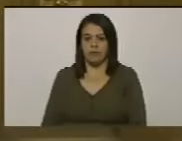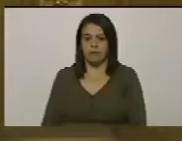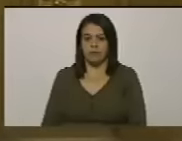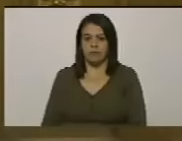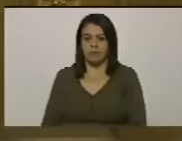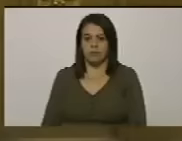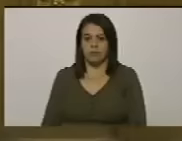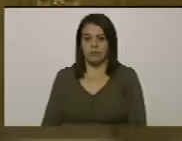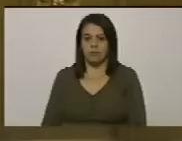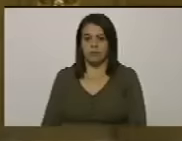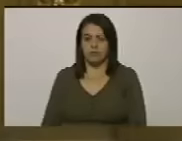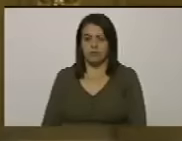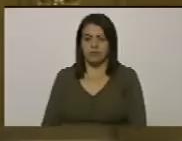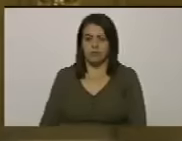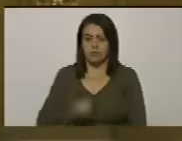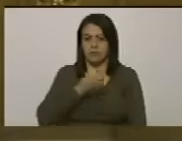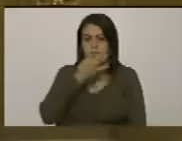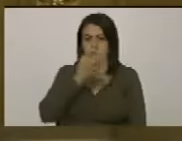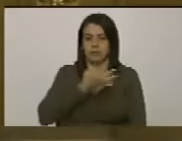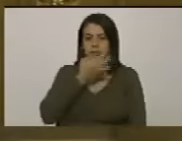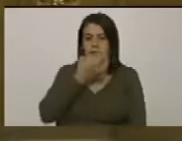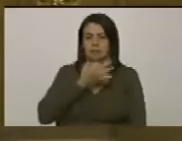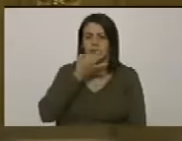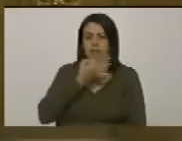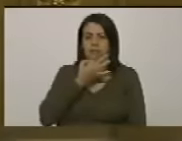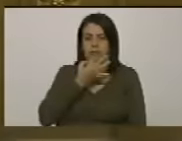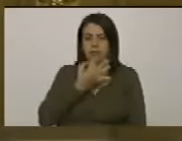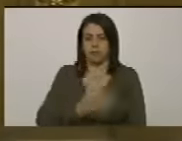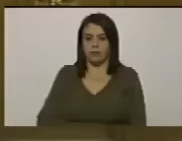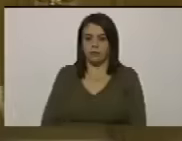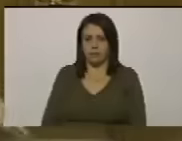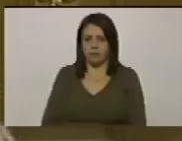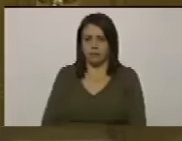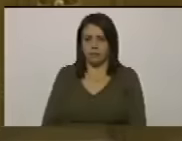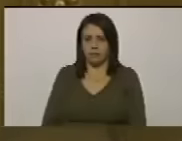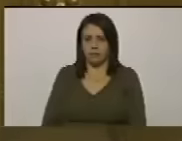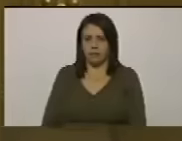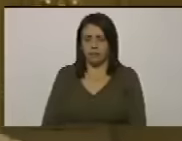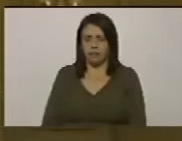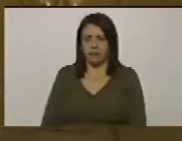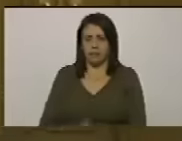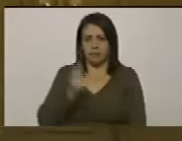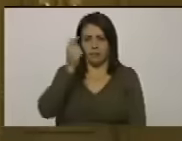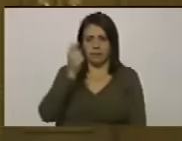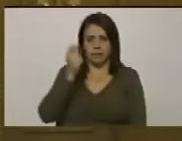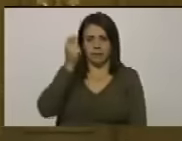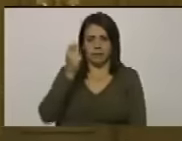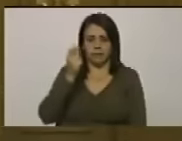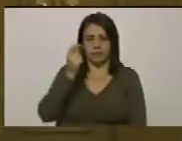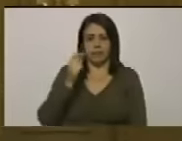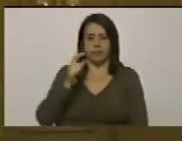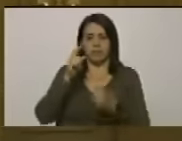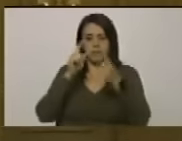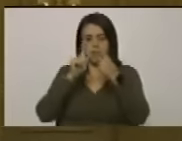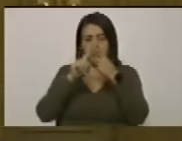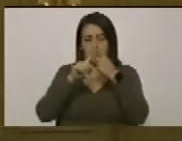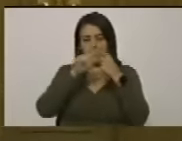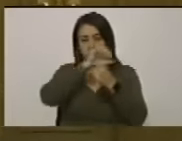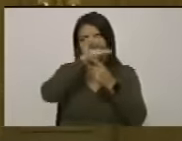Buenas tardes Buenas tardes compañero primero vicepresidente